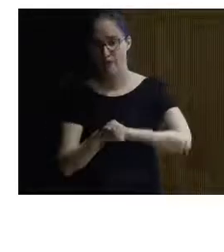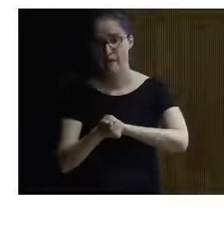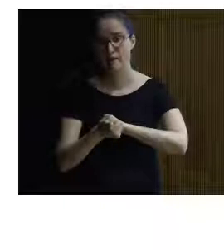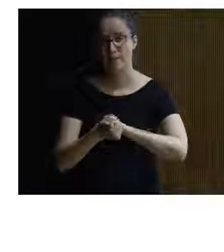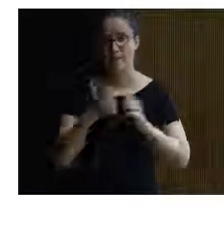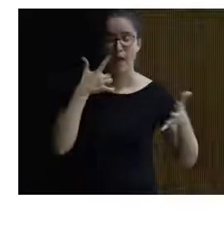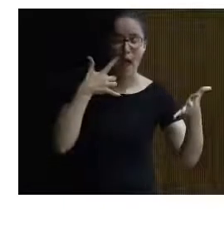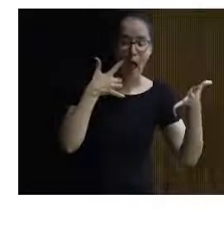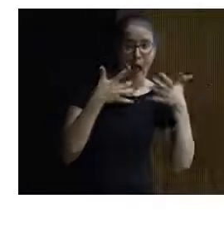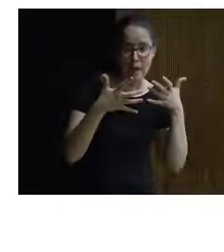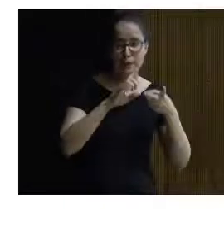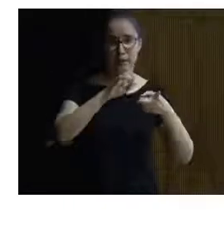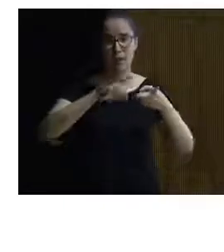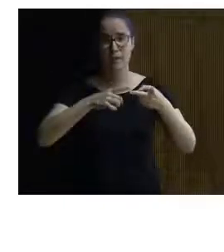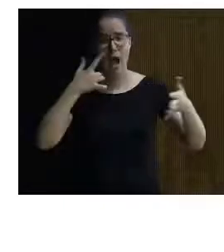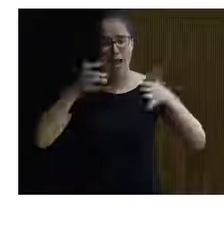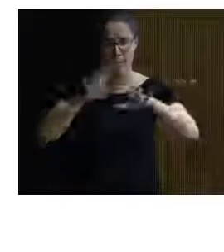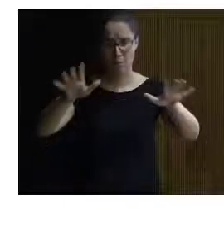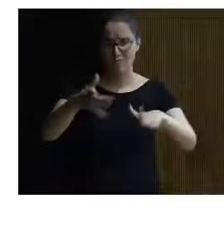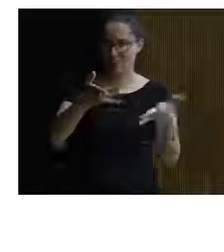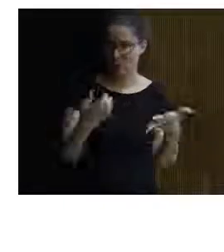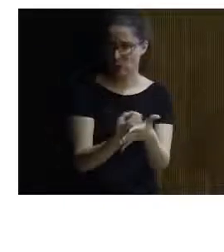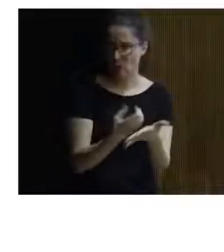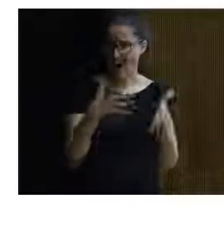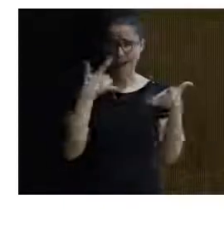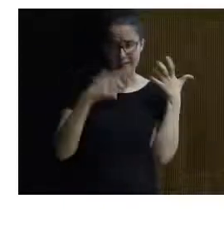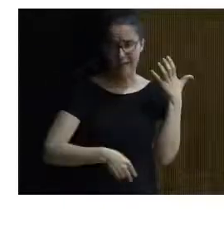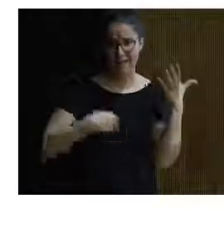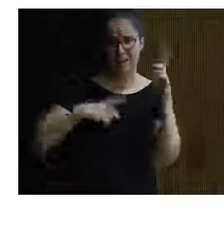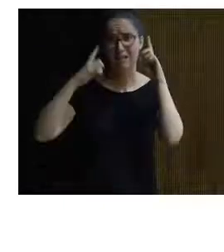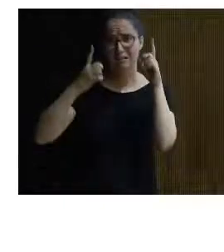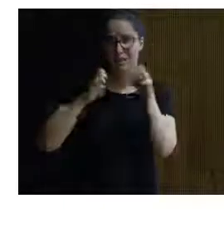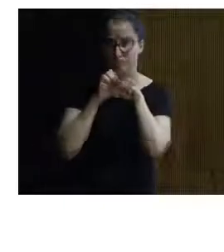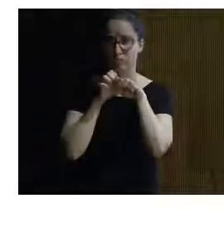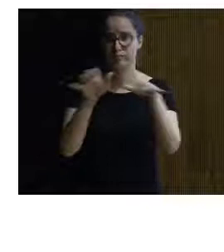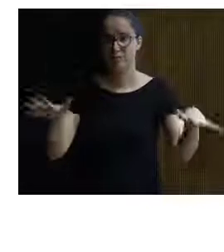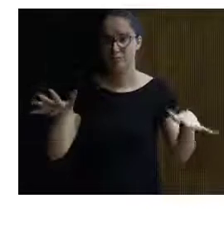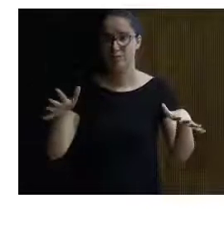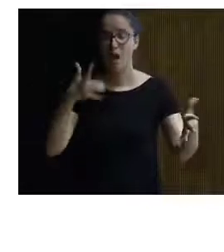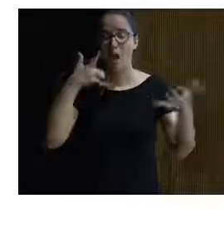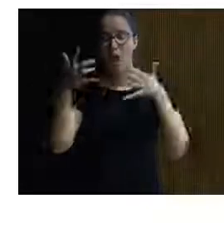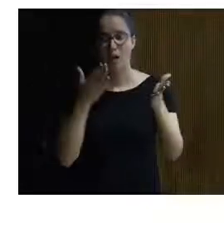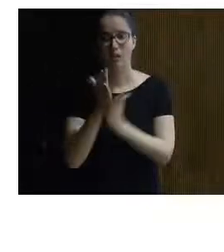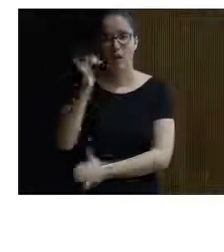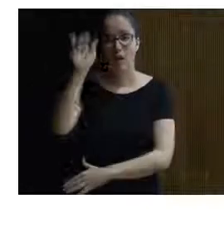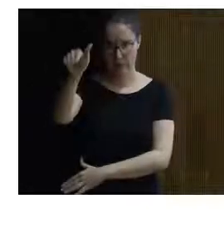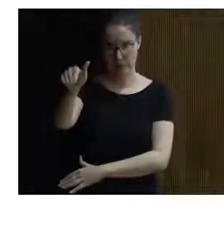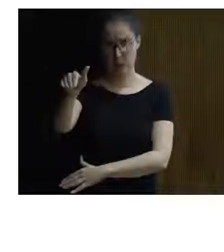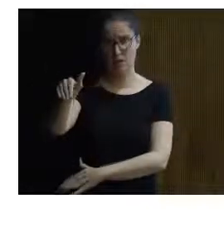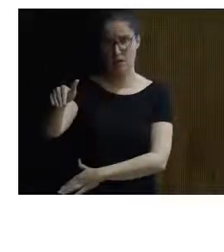arte parietal sino también de arte mobiliar pues intentamos dar a conocer el arte rupestre que es